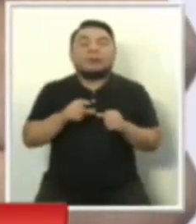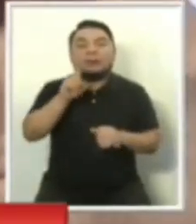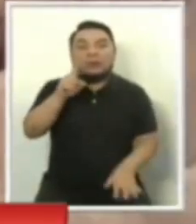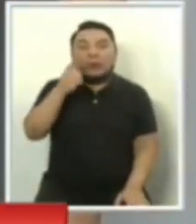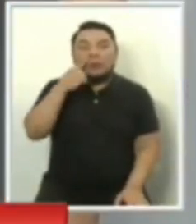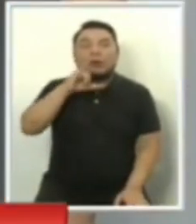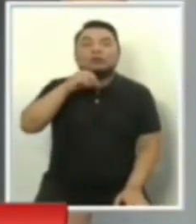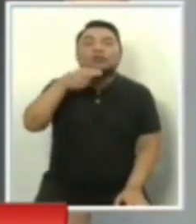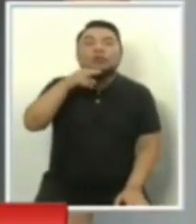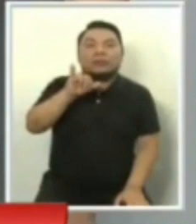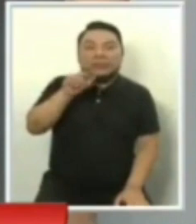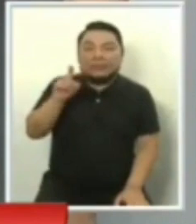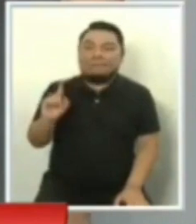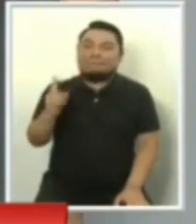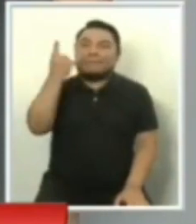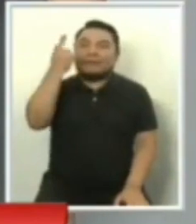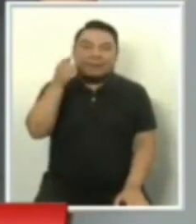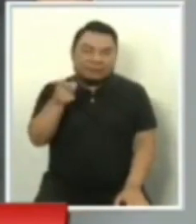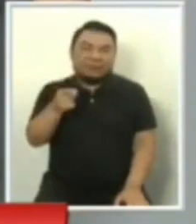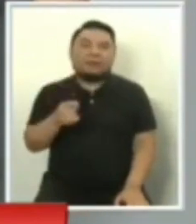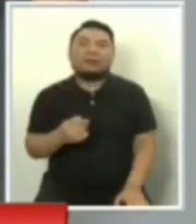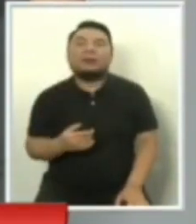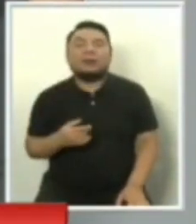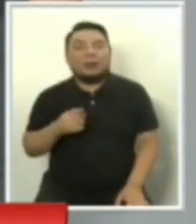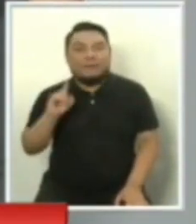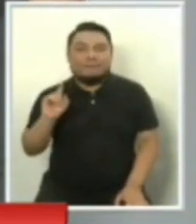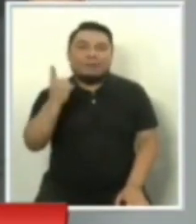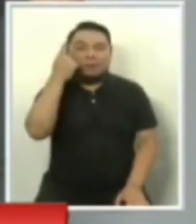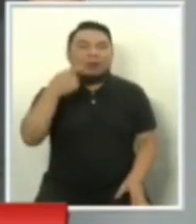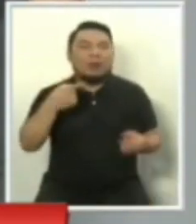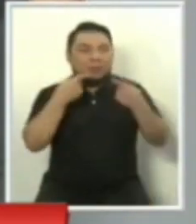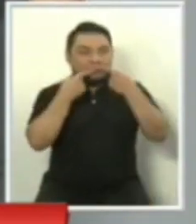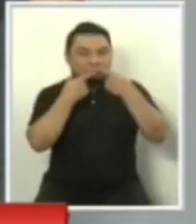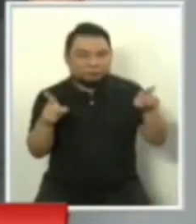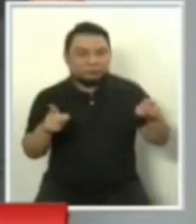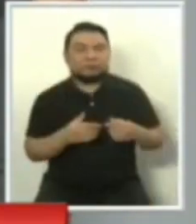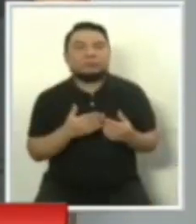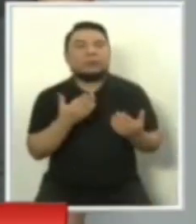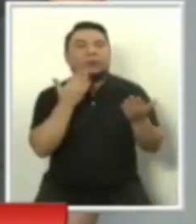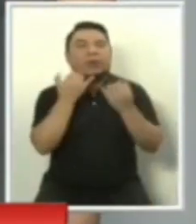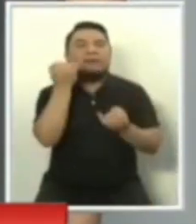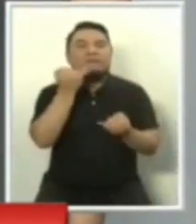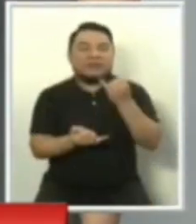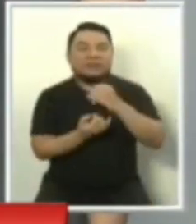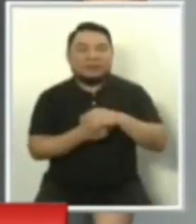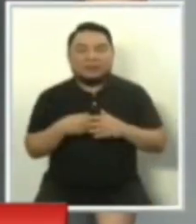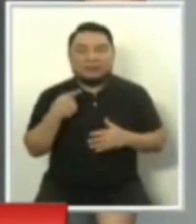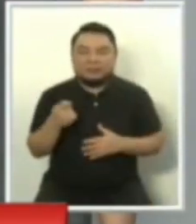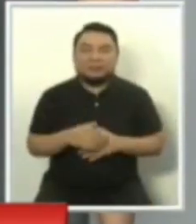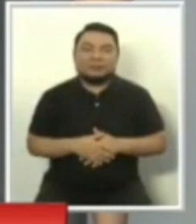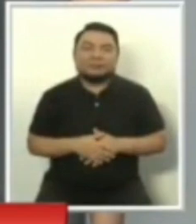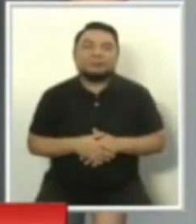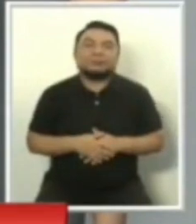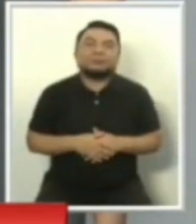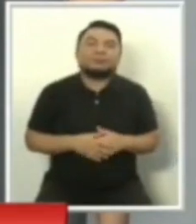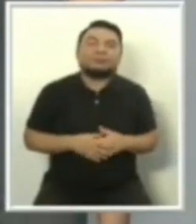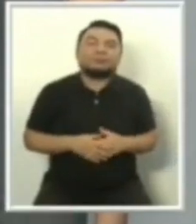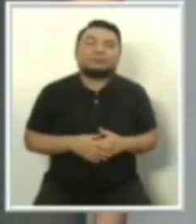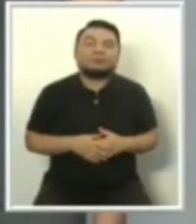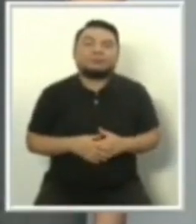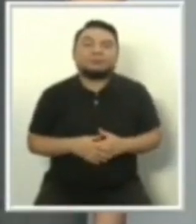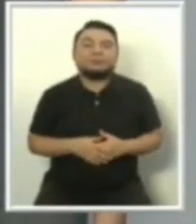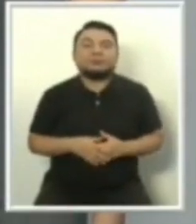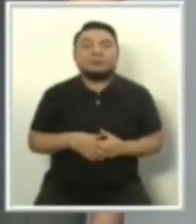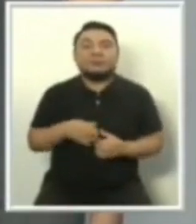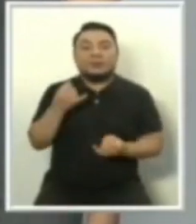Lescano, Acción Popular, entonces, cierra, o es el primero, que pronunciará, formulará su intervención final en la última